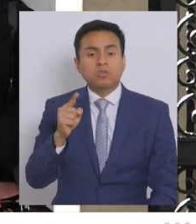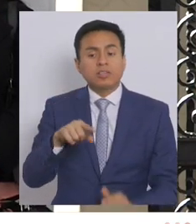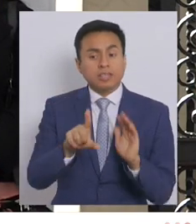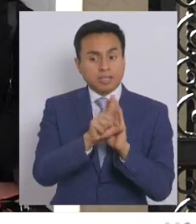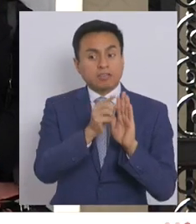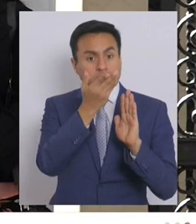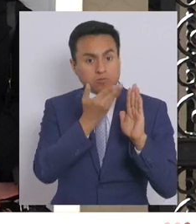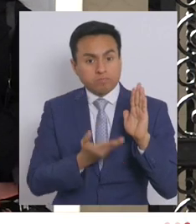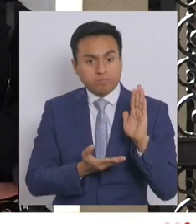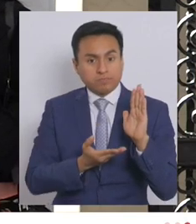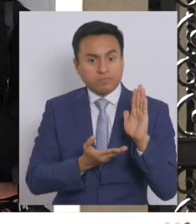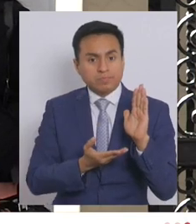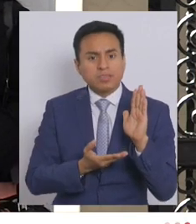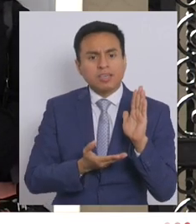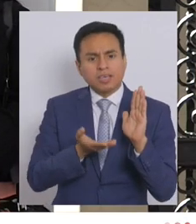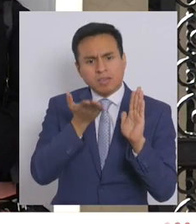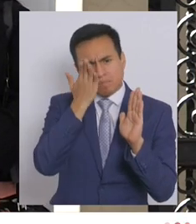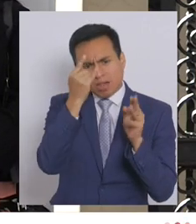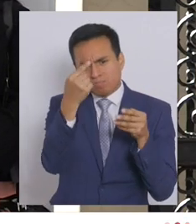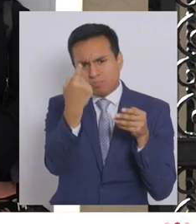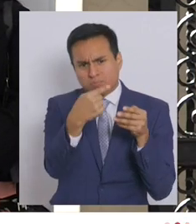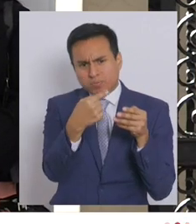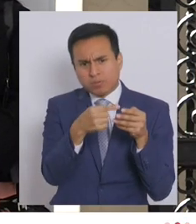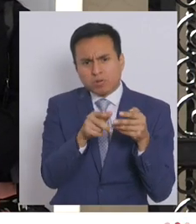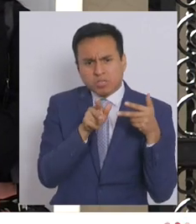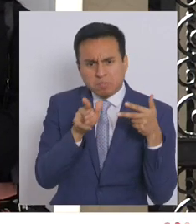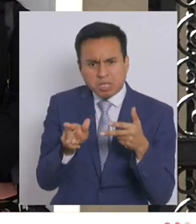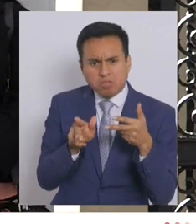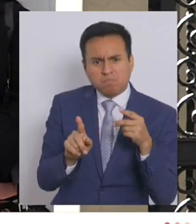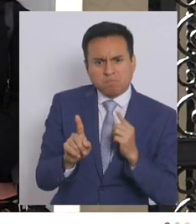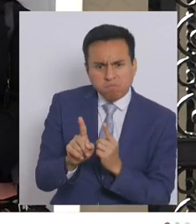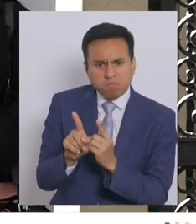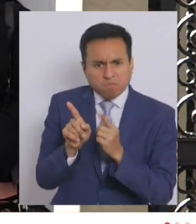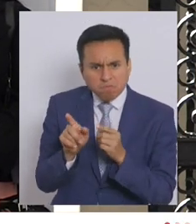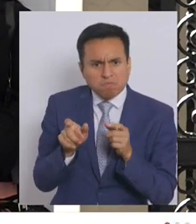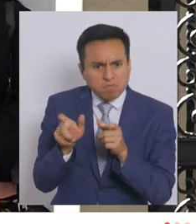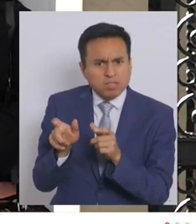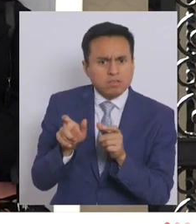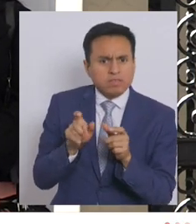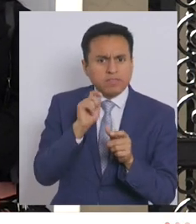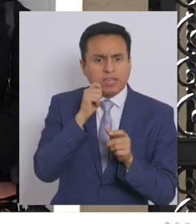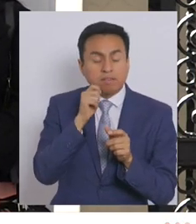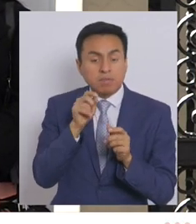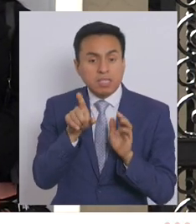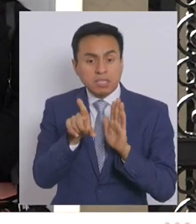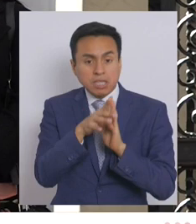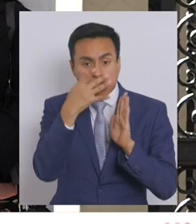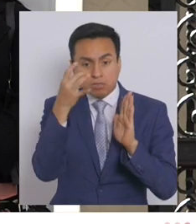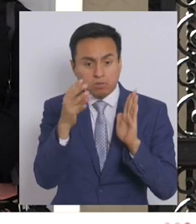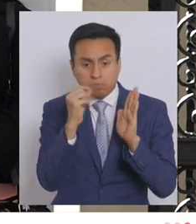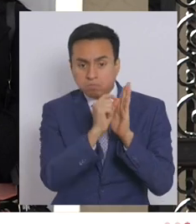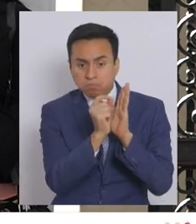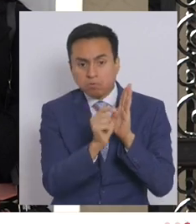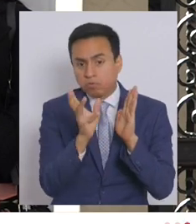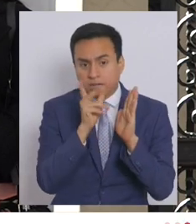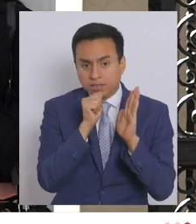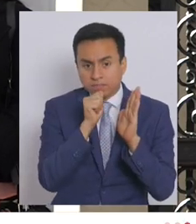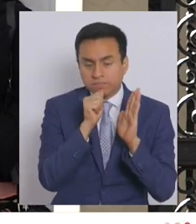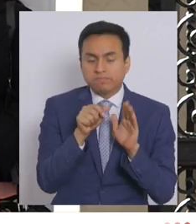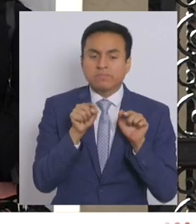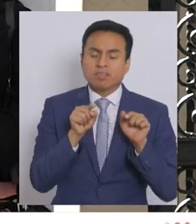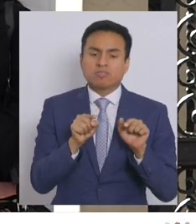legislación, estos males de hostigamiento y de acoso no están tipificados como delitos. Y esto es